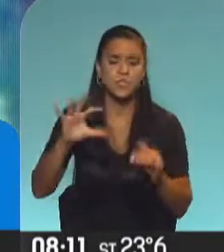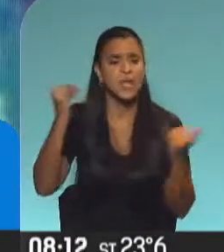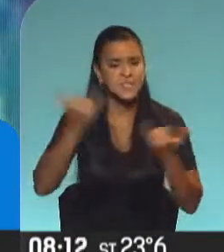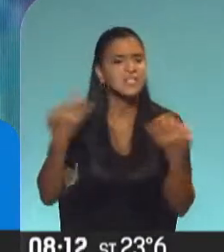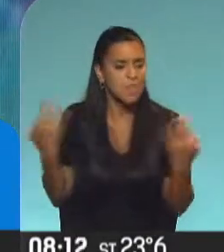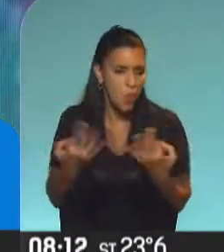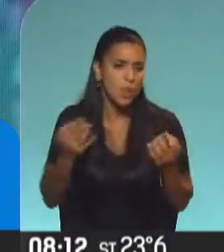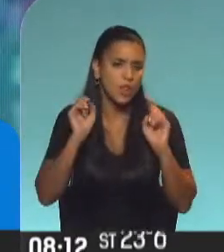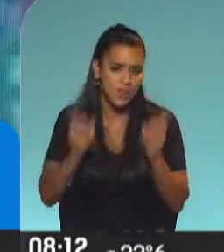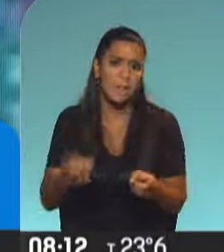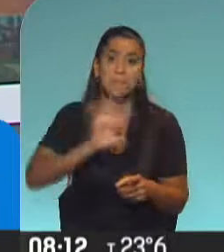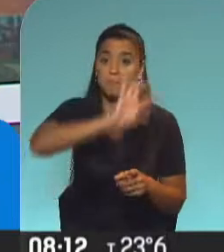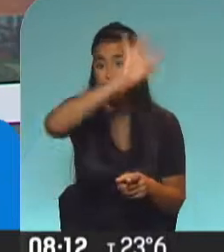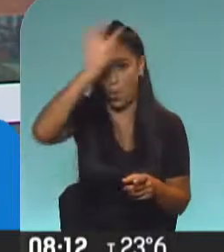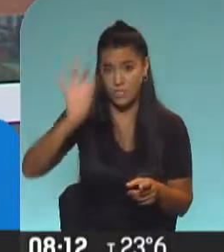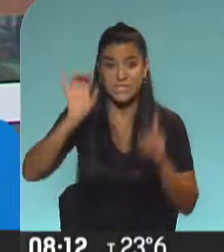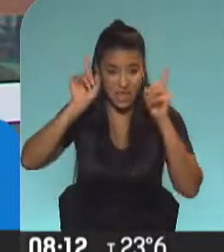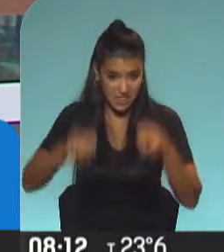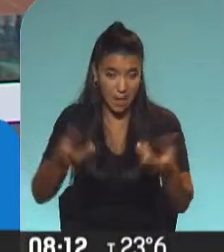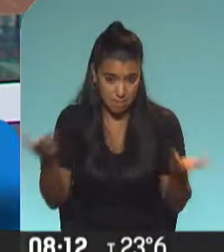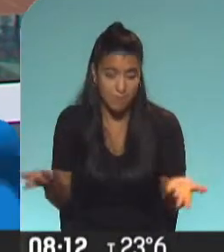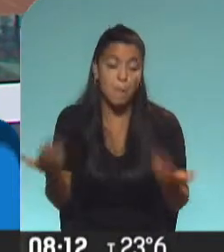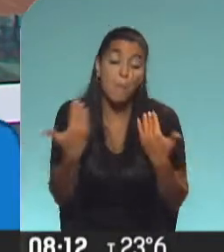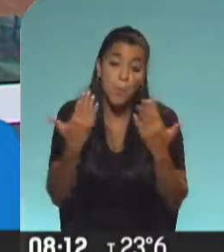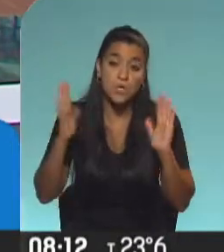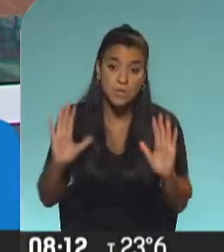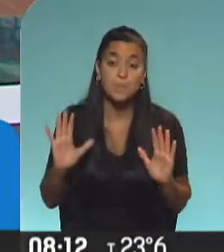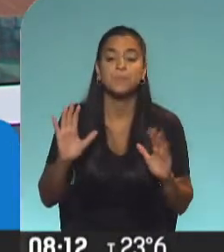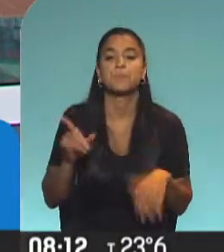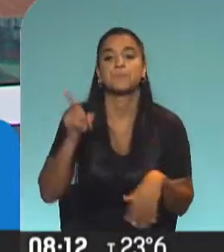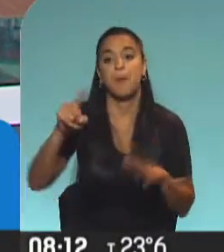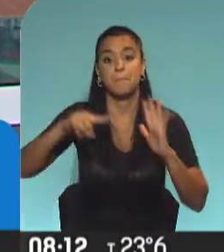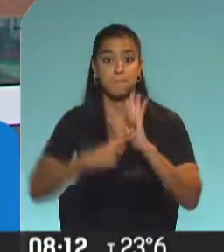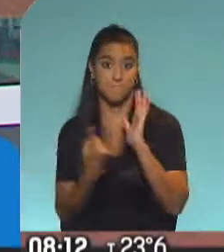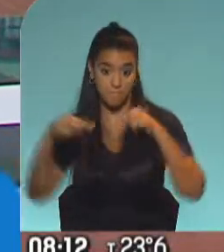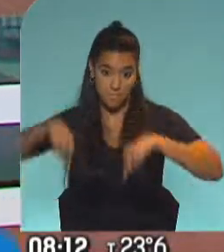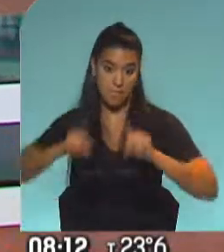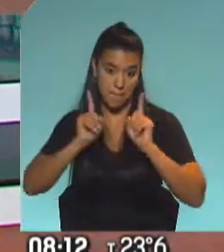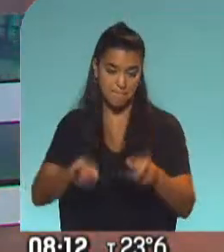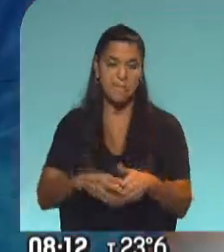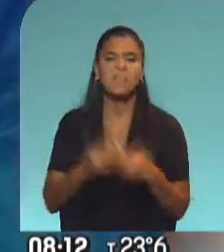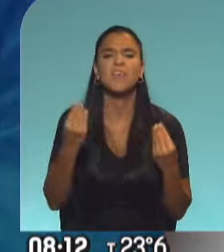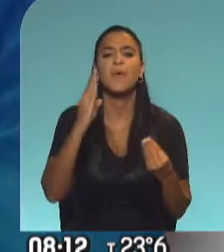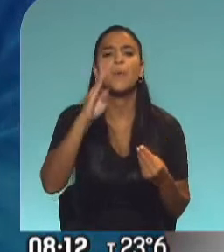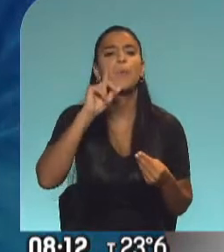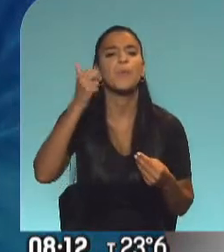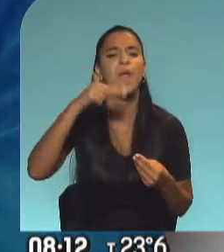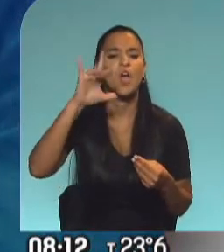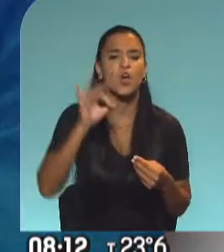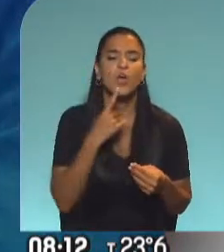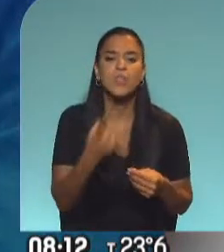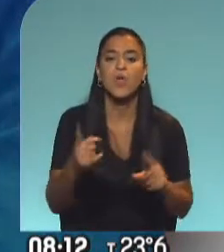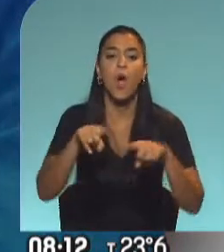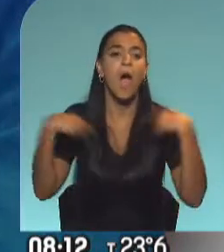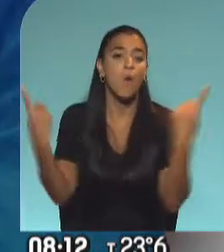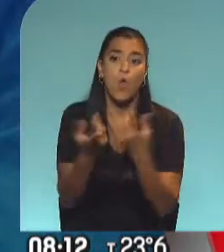seguramente también en el resto del país. También es probable en territorio porteño. ¿Qué dijo Carlos Bianco? Las aulas